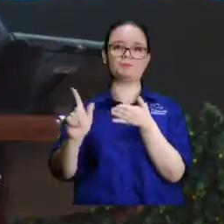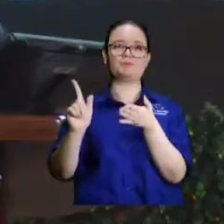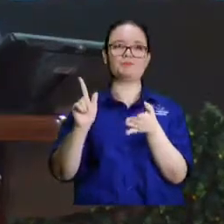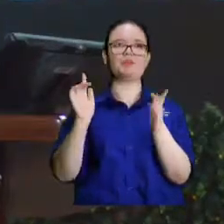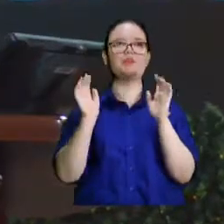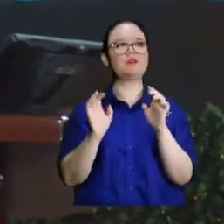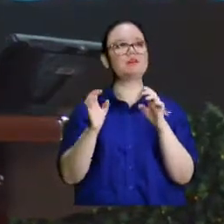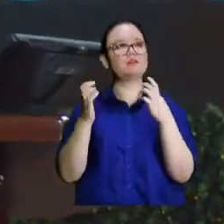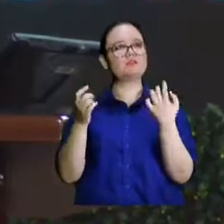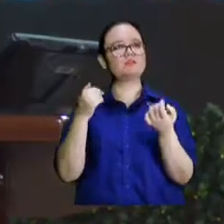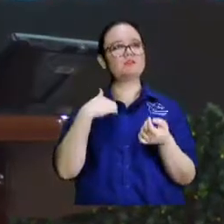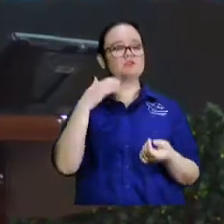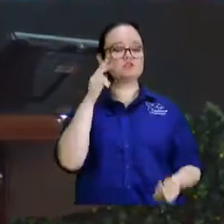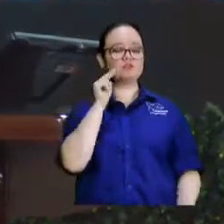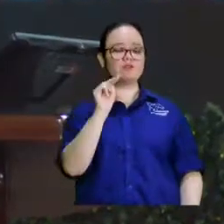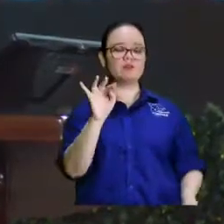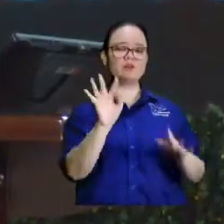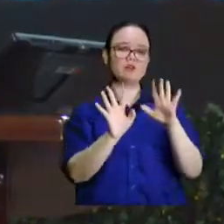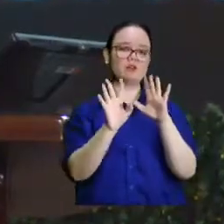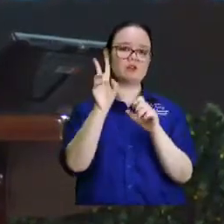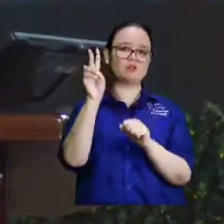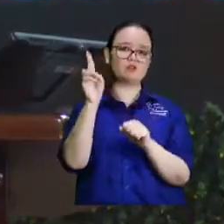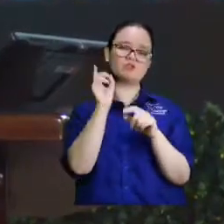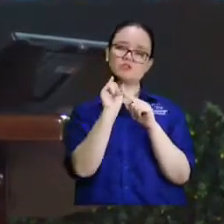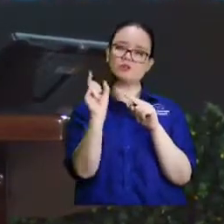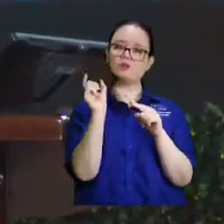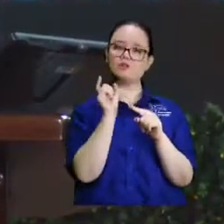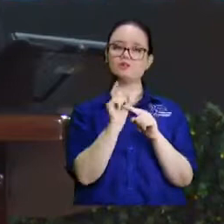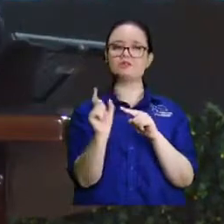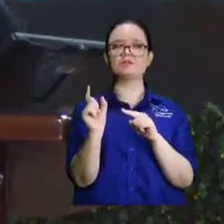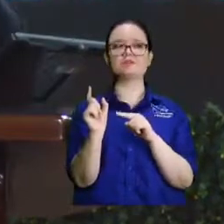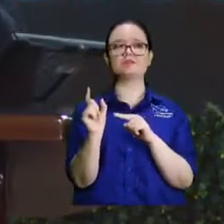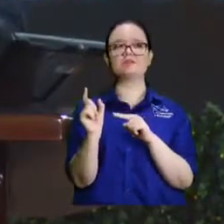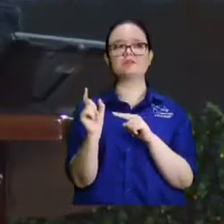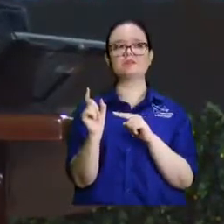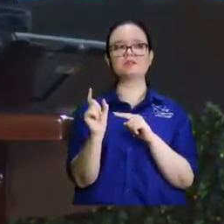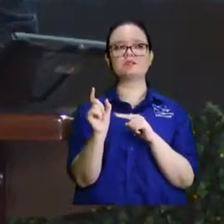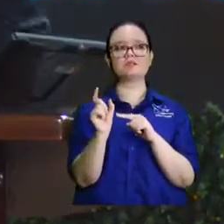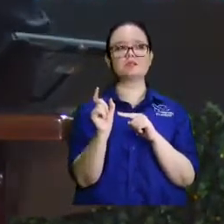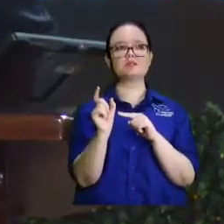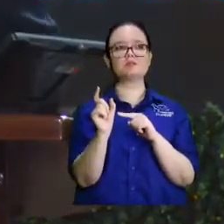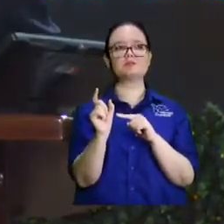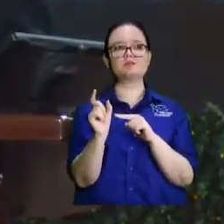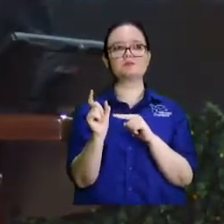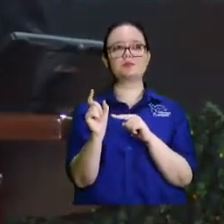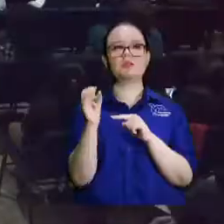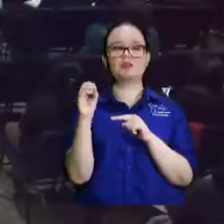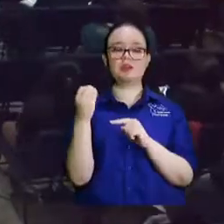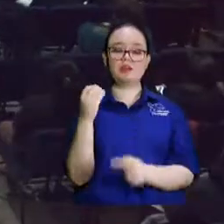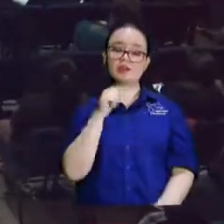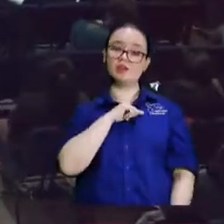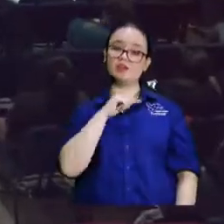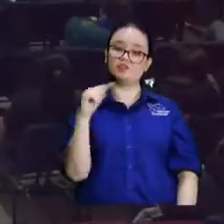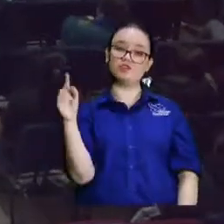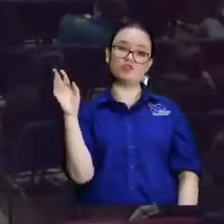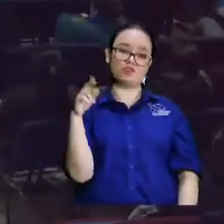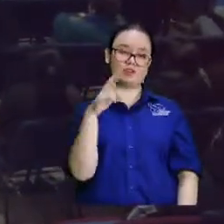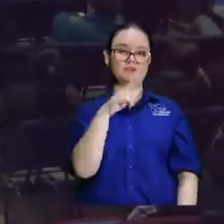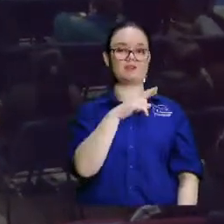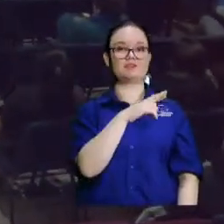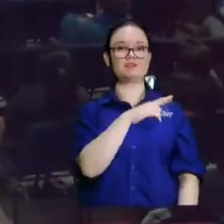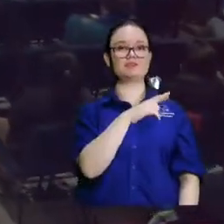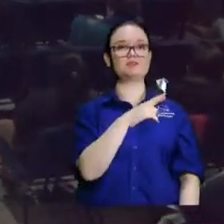Entonces me encontré por lo menos 12, deben de haber más, pero encontré por lo menos 12 cosas que son extranjeras o extrañas.